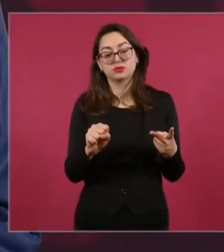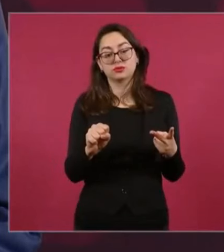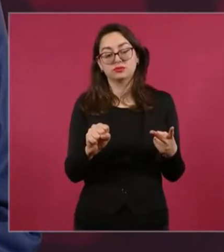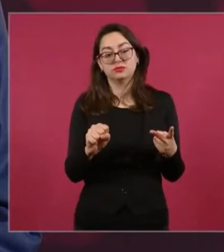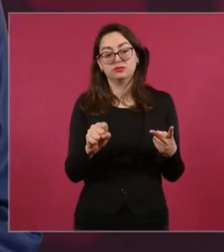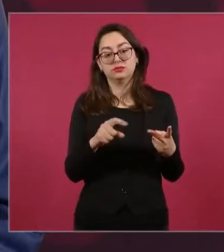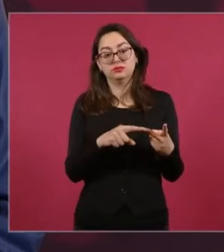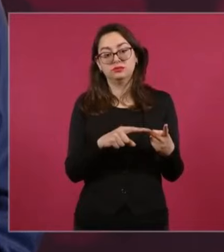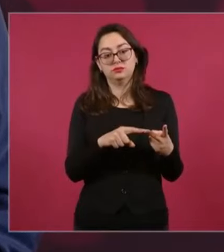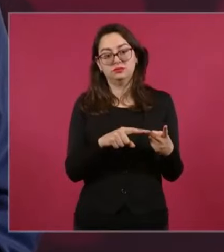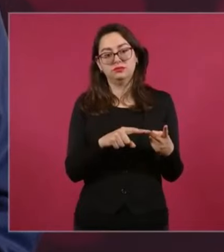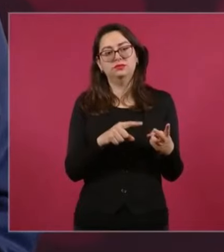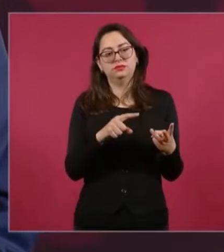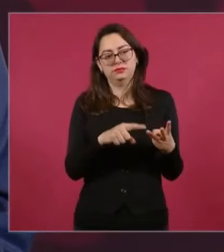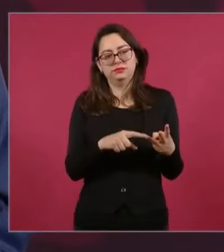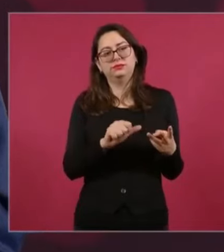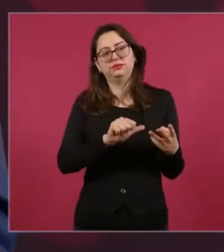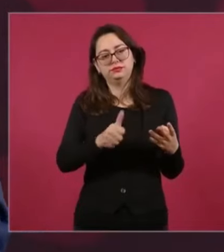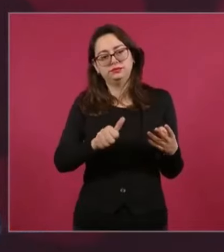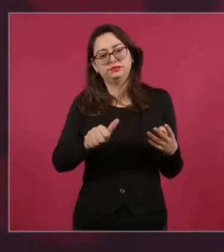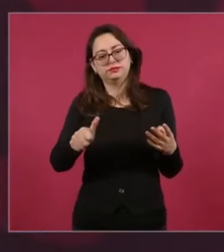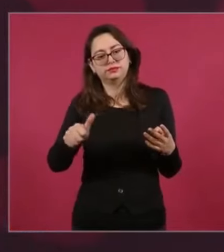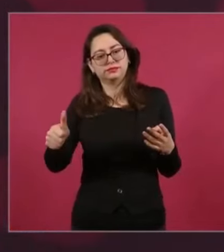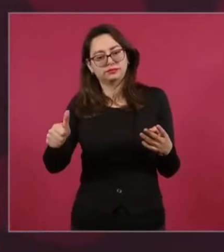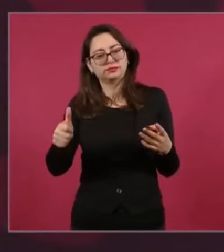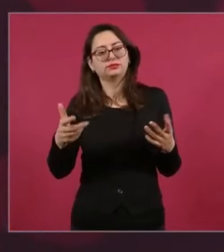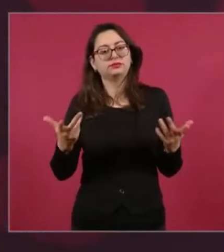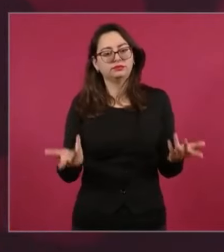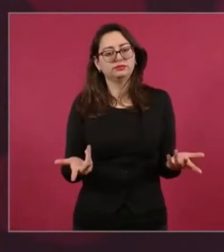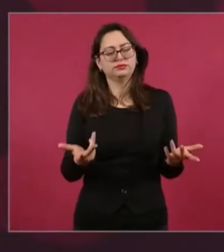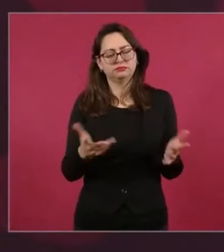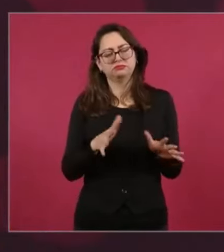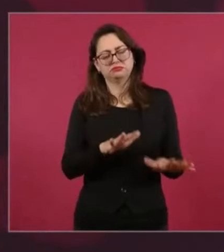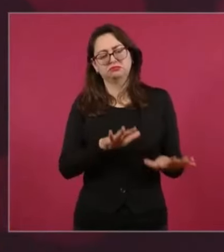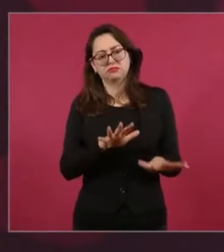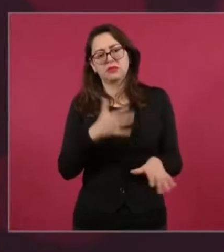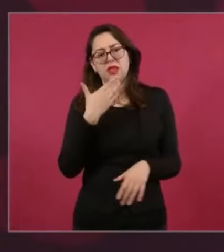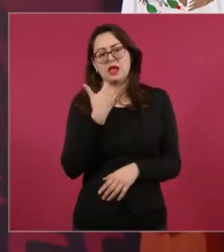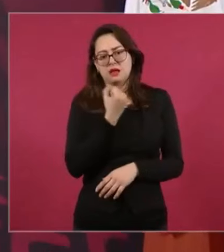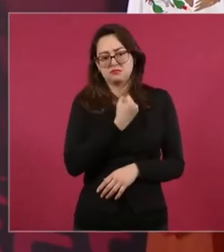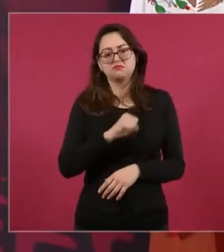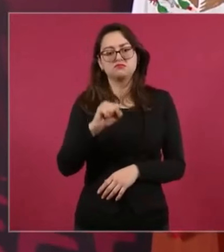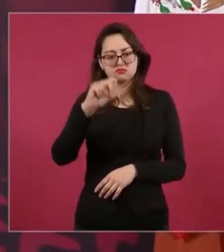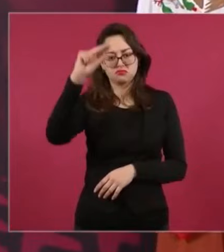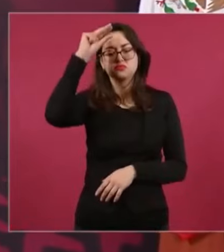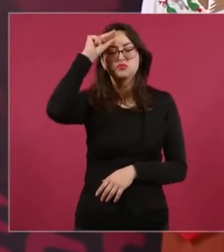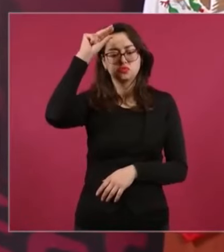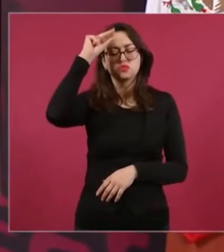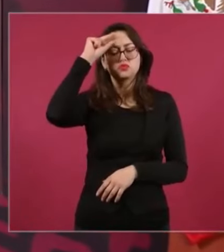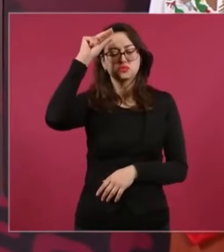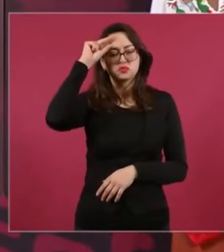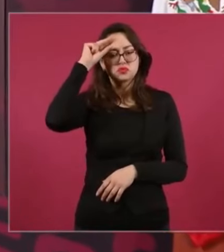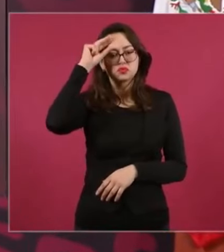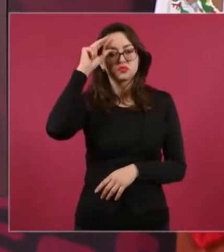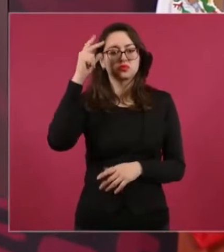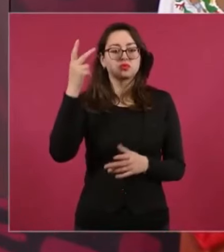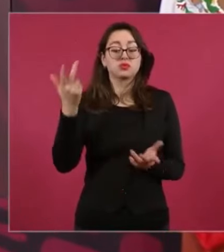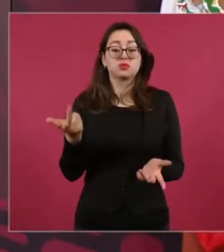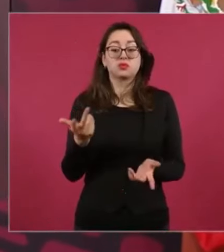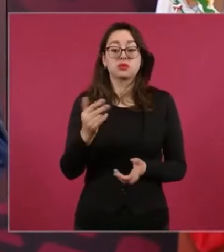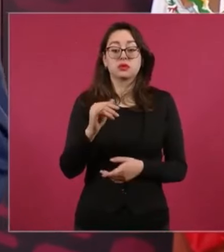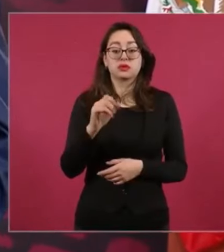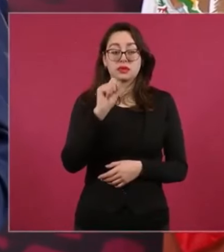Y así, maestros destacadísimos, intelectuales, como don